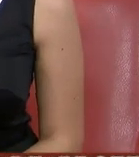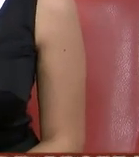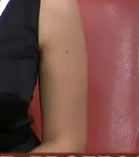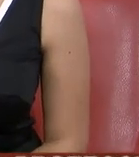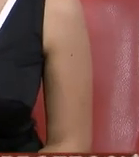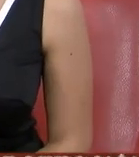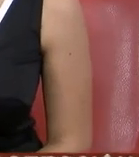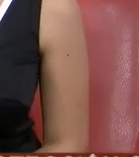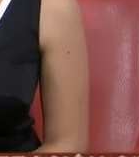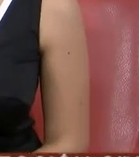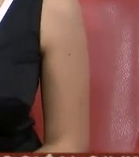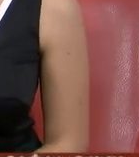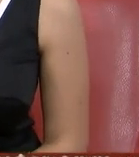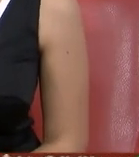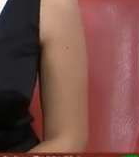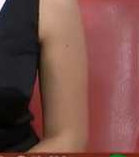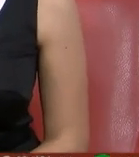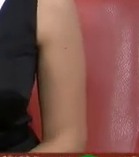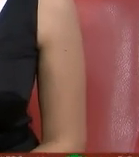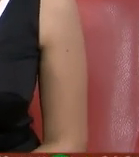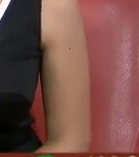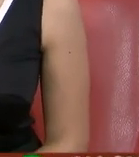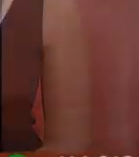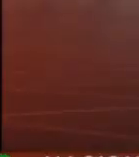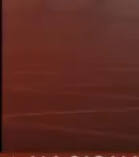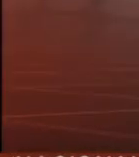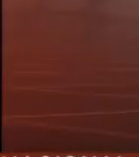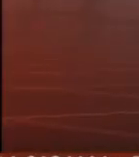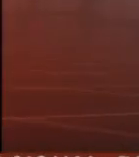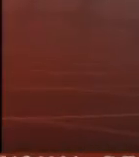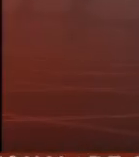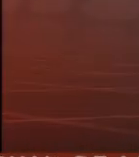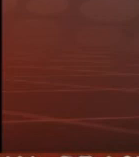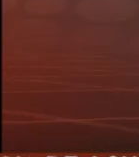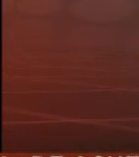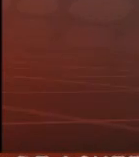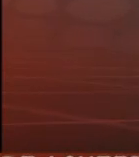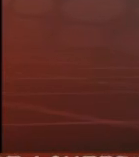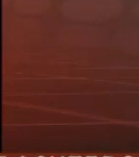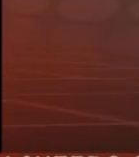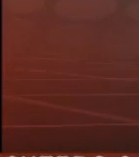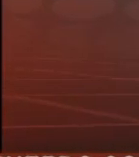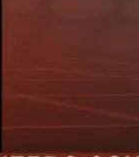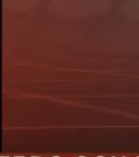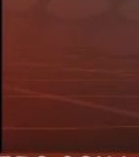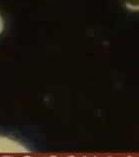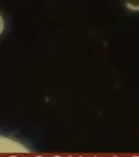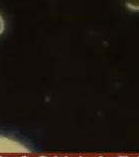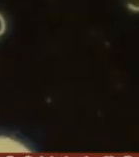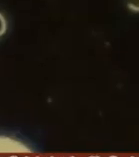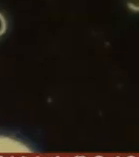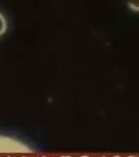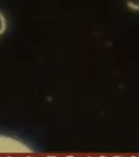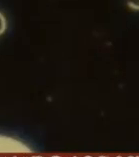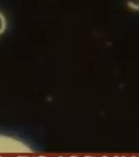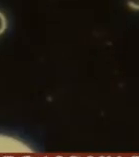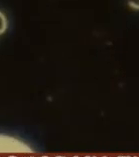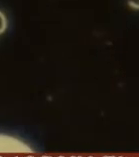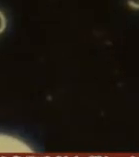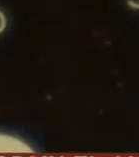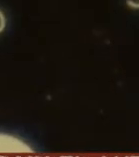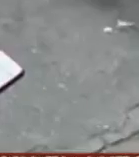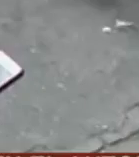social y de Facebook que es la dueña la falta de transparencia en la transferencia de datos ha representado un problema en la seguridad